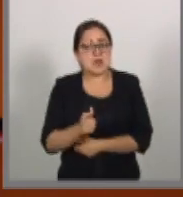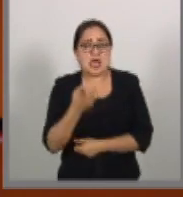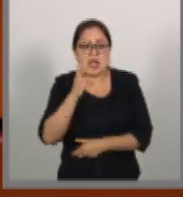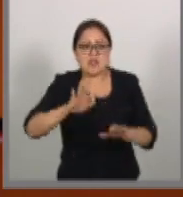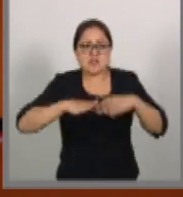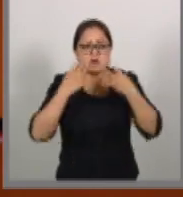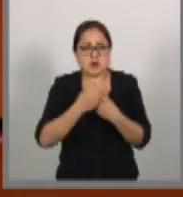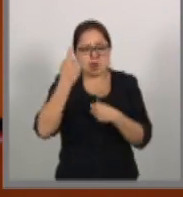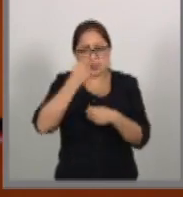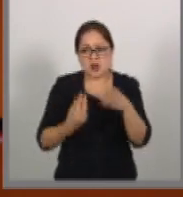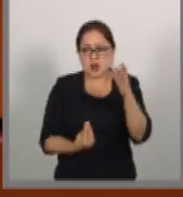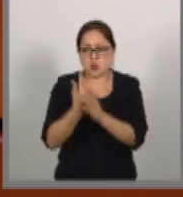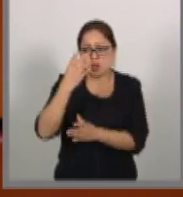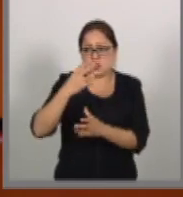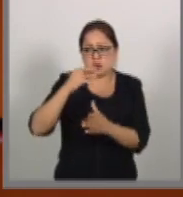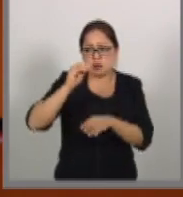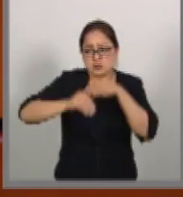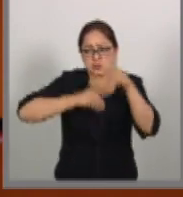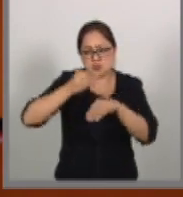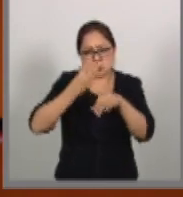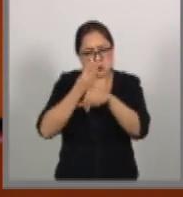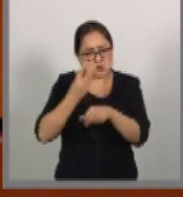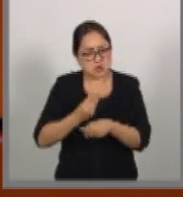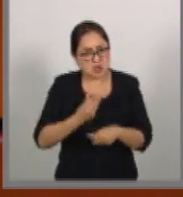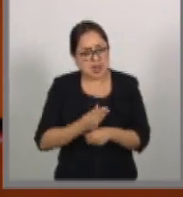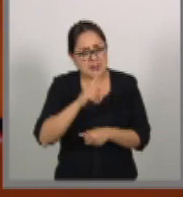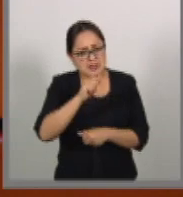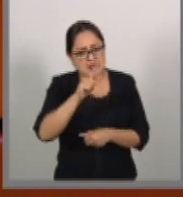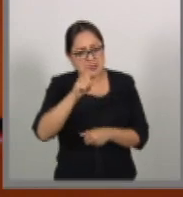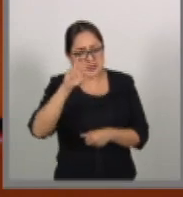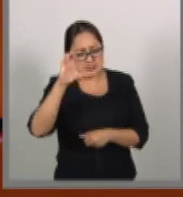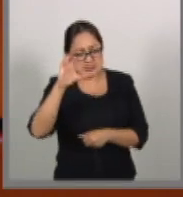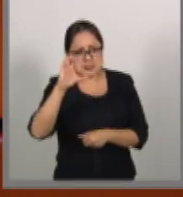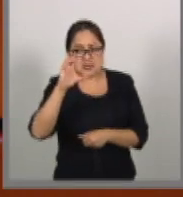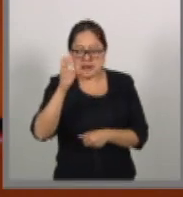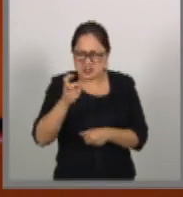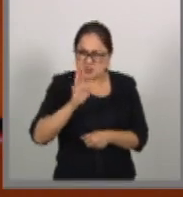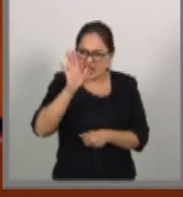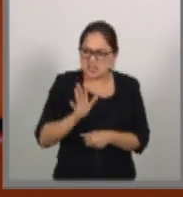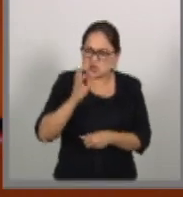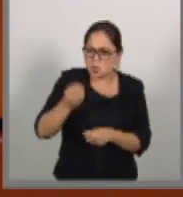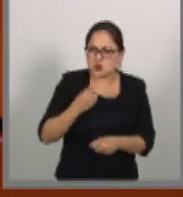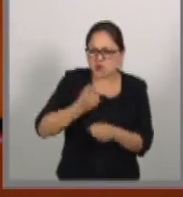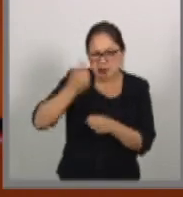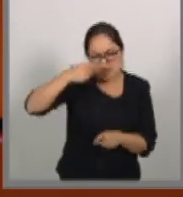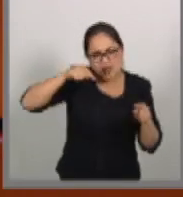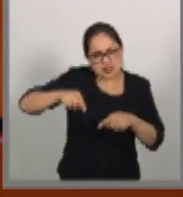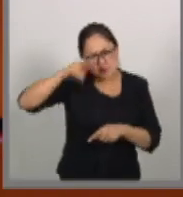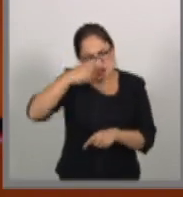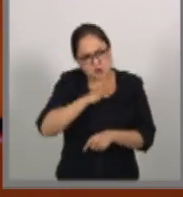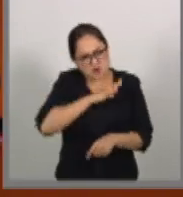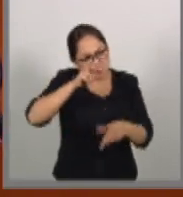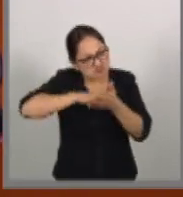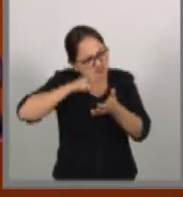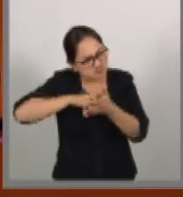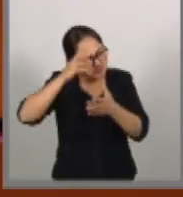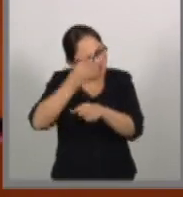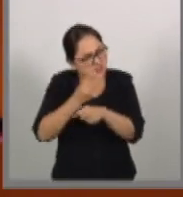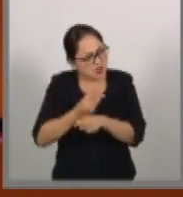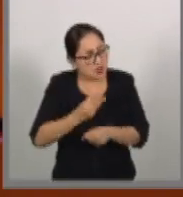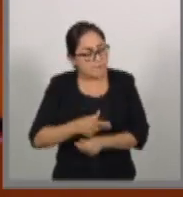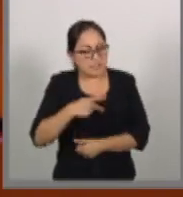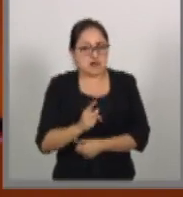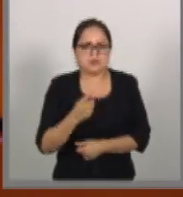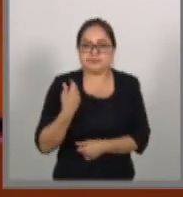actualizar el TLC sin abrir el TLC. Una gran oportunidad para México. Lo que me parece